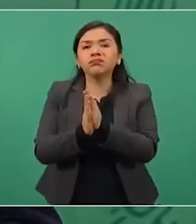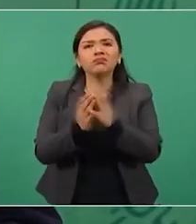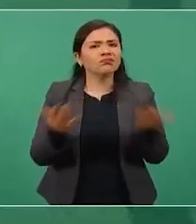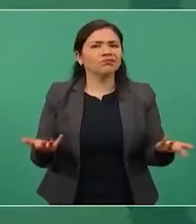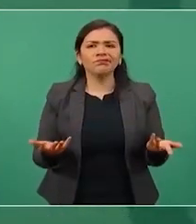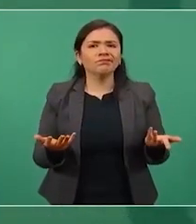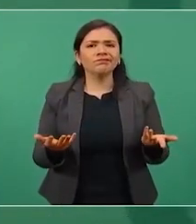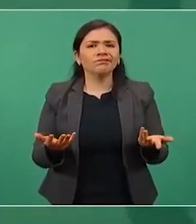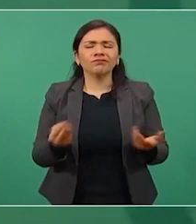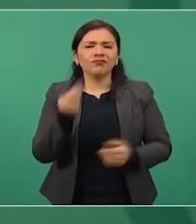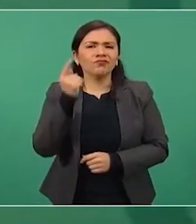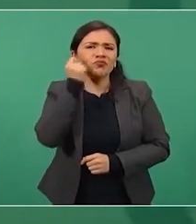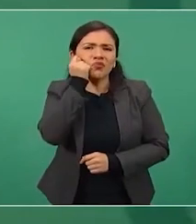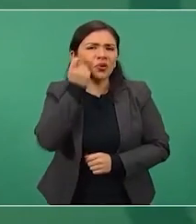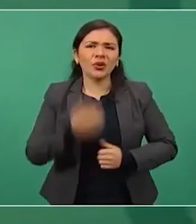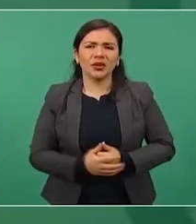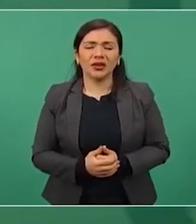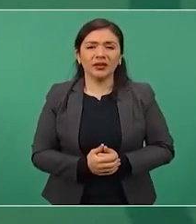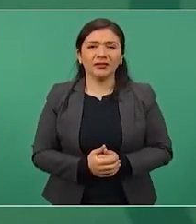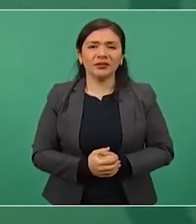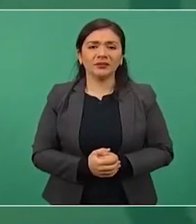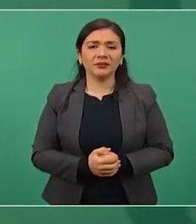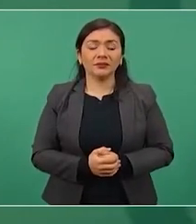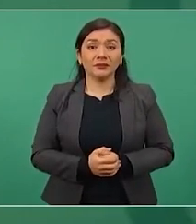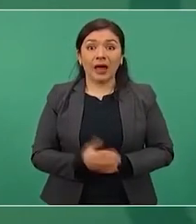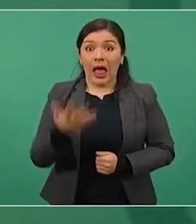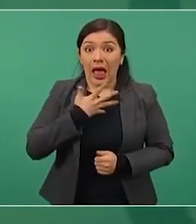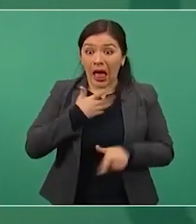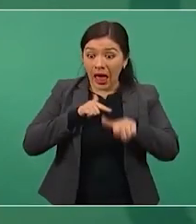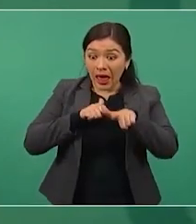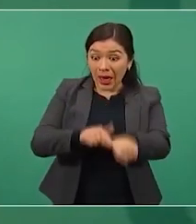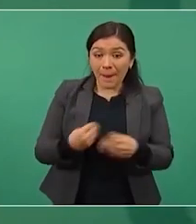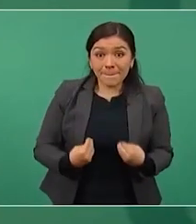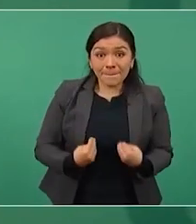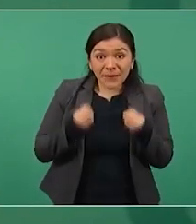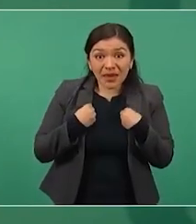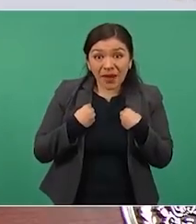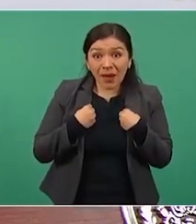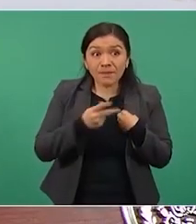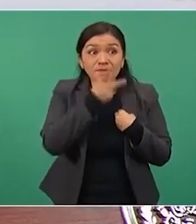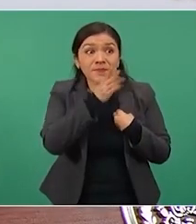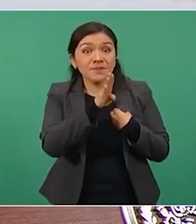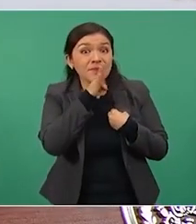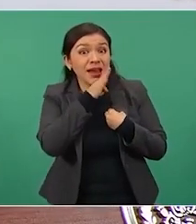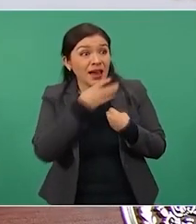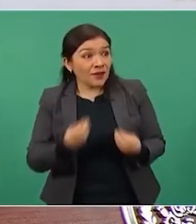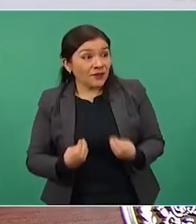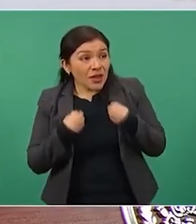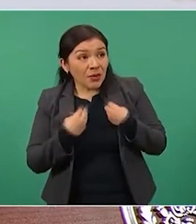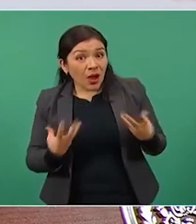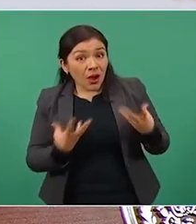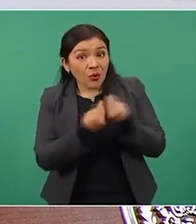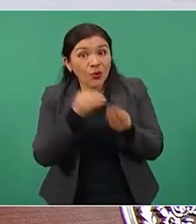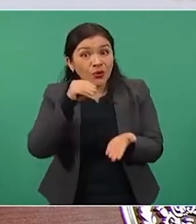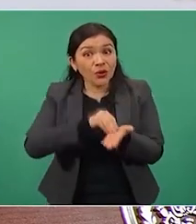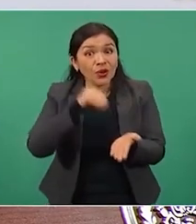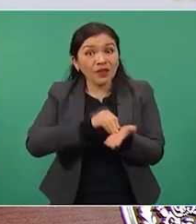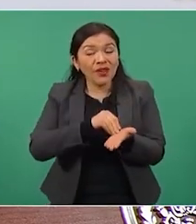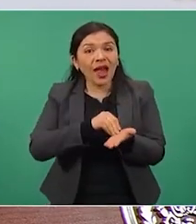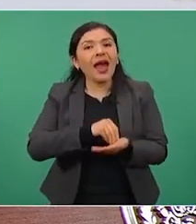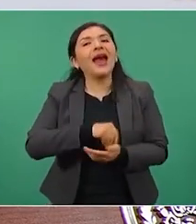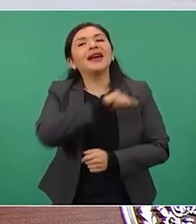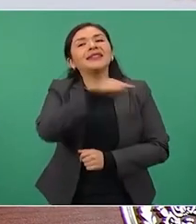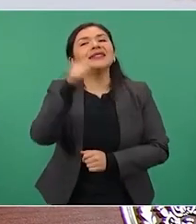mientras viven nuestros padres, ellos,